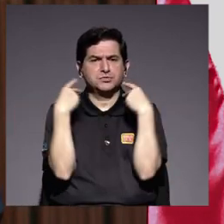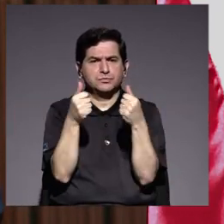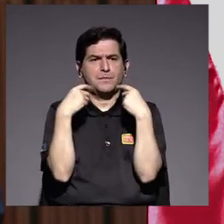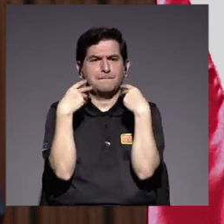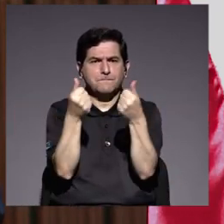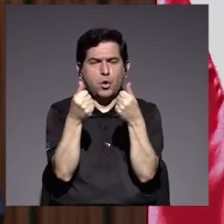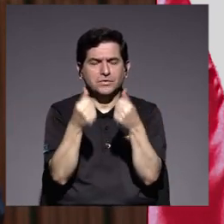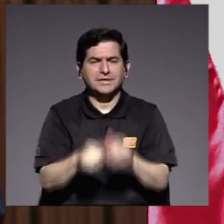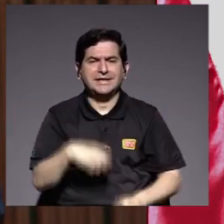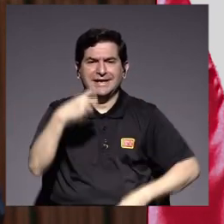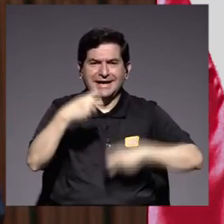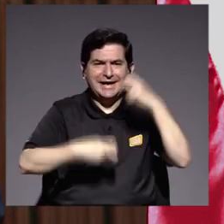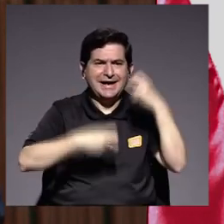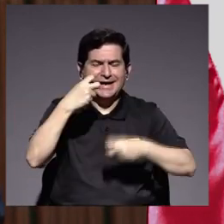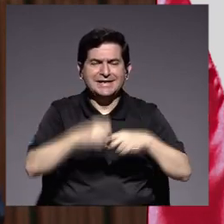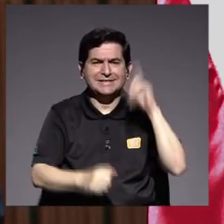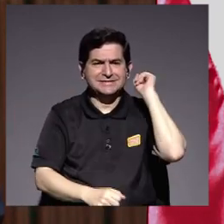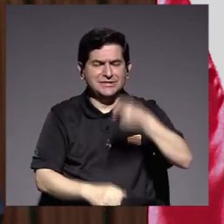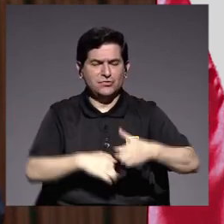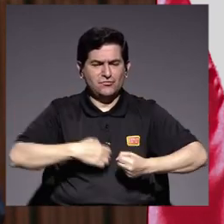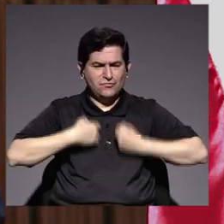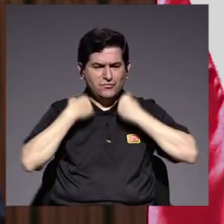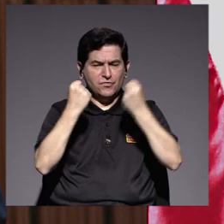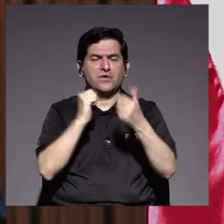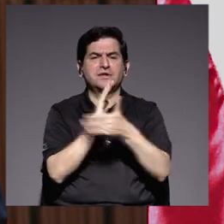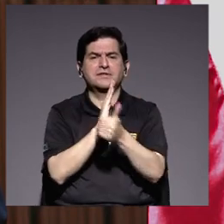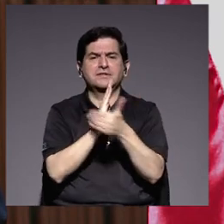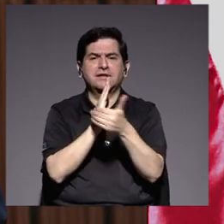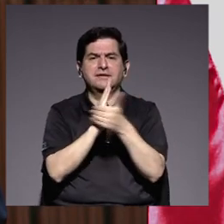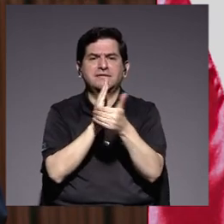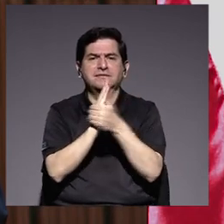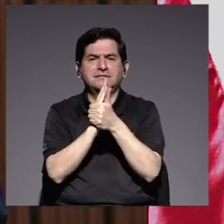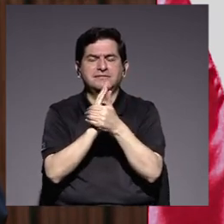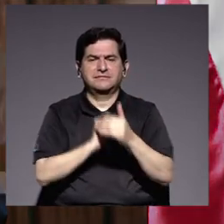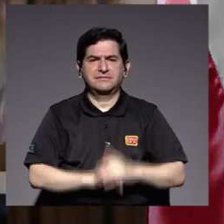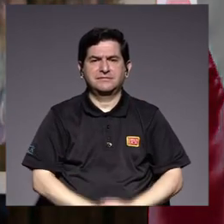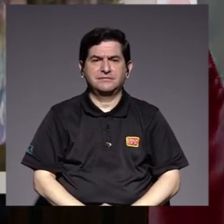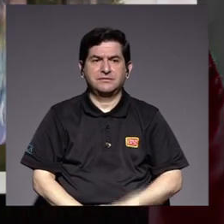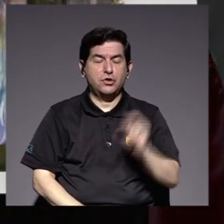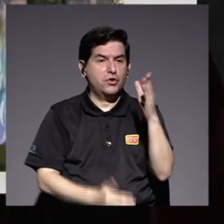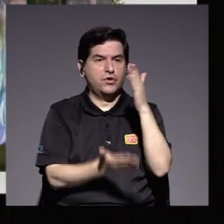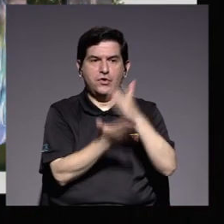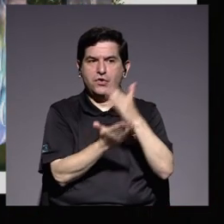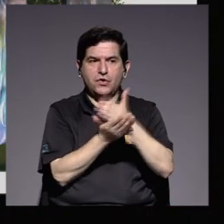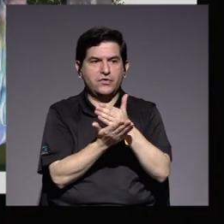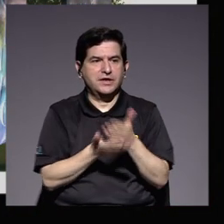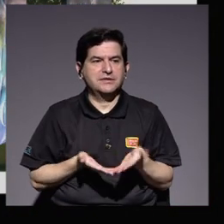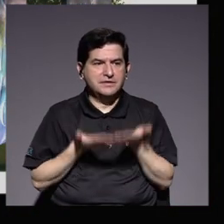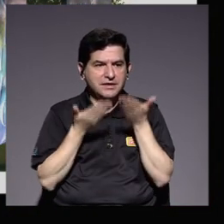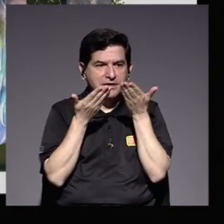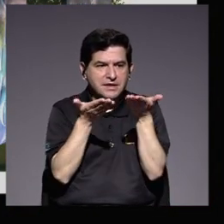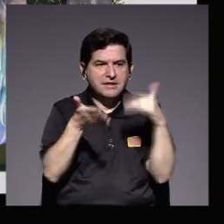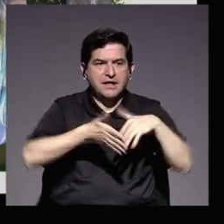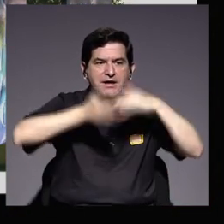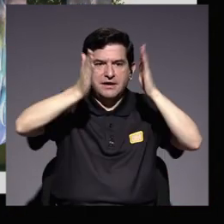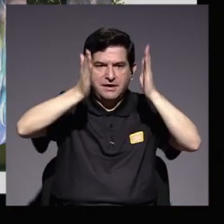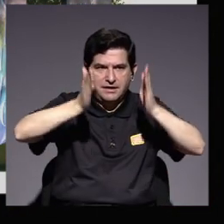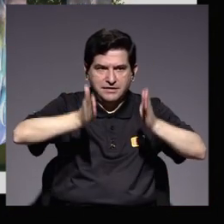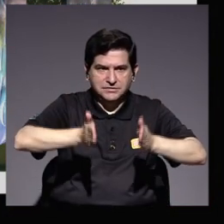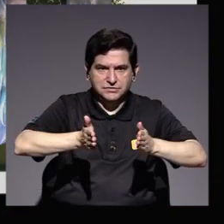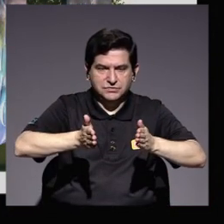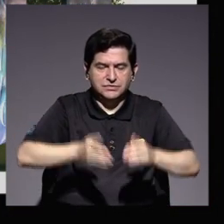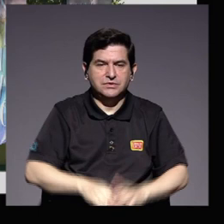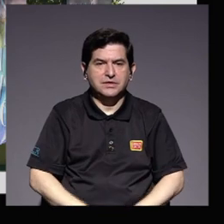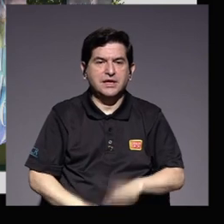a una crisis que nos obliga a fortalecer las capacidades para no paralizar nuestra entrega a las y los estudiantes